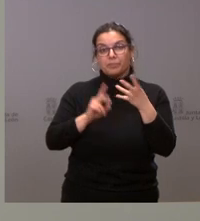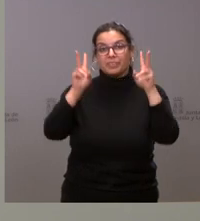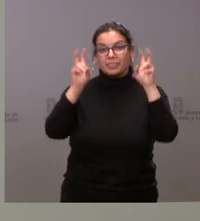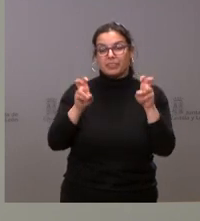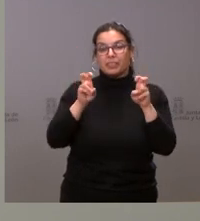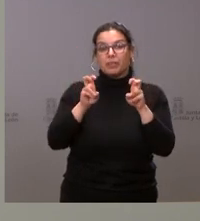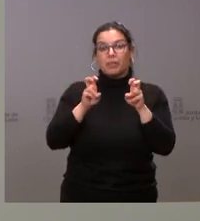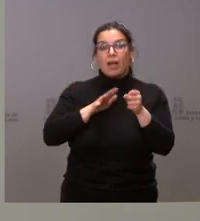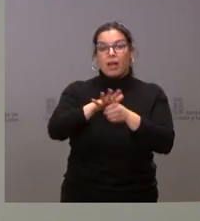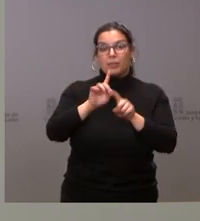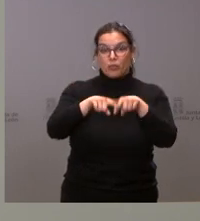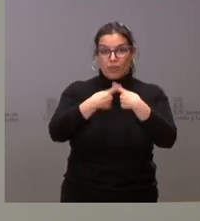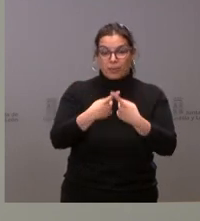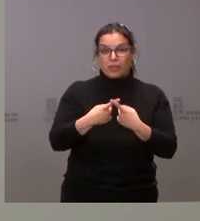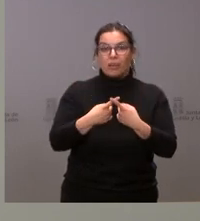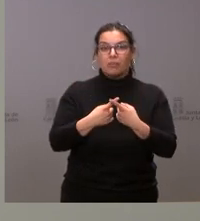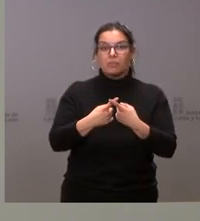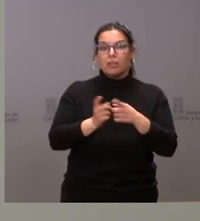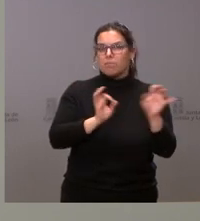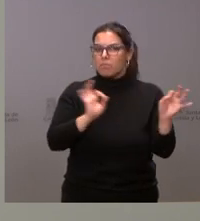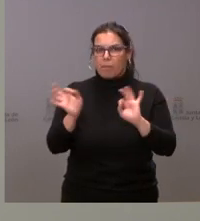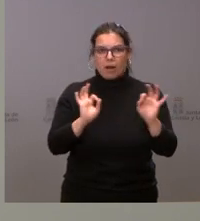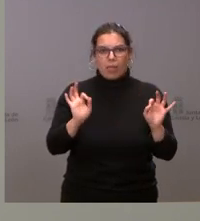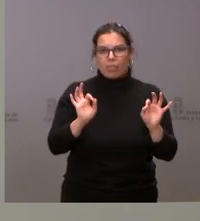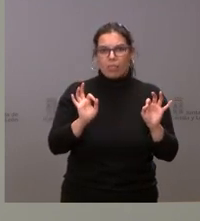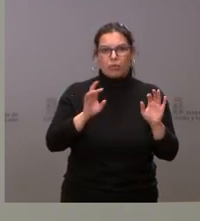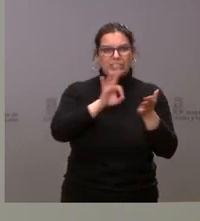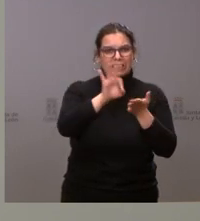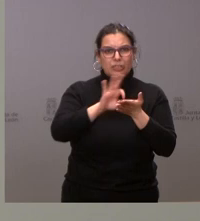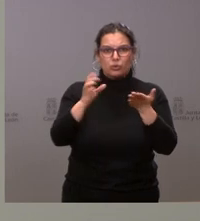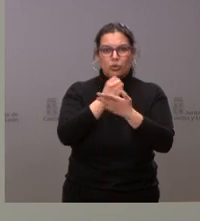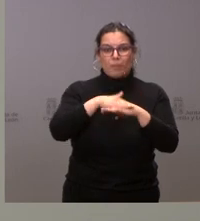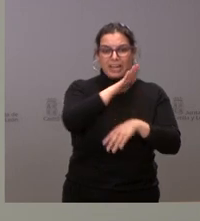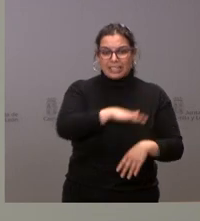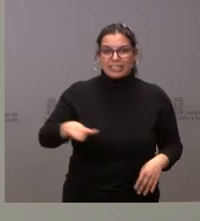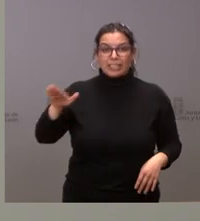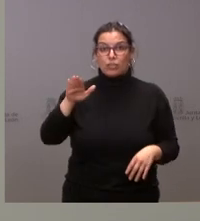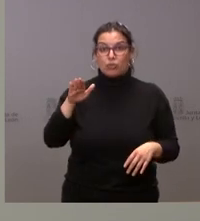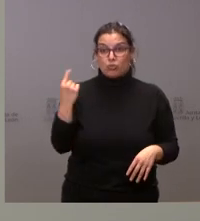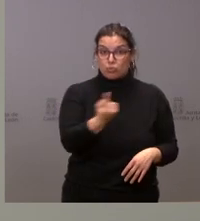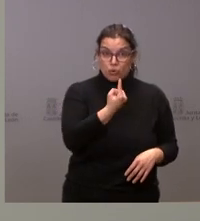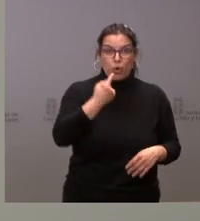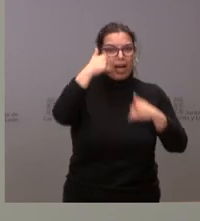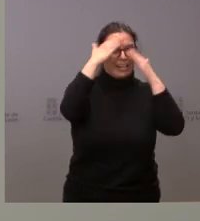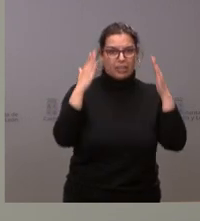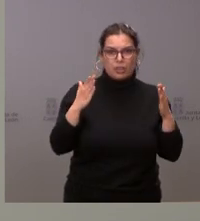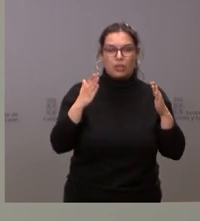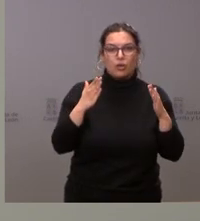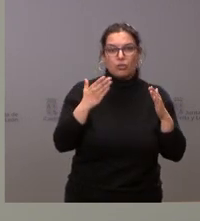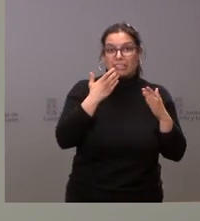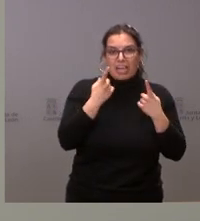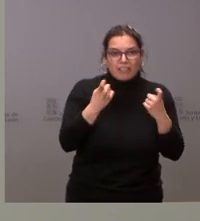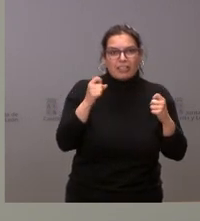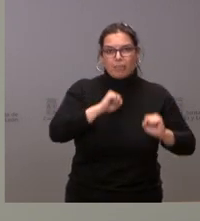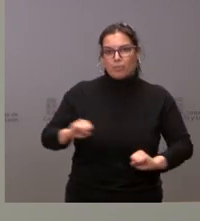con el ámbito de la familia, se siguen preparando todos los dispositivos para atender a los menores no acompañados que pudieran precisar